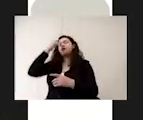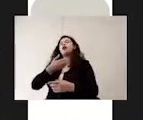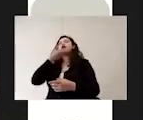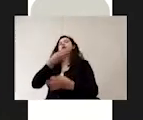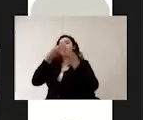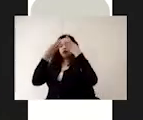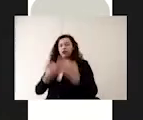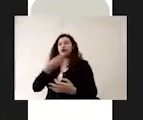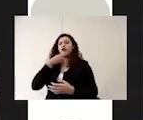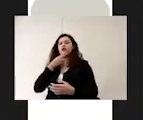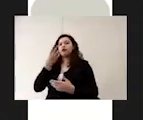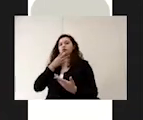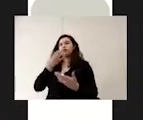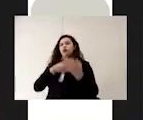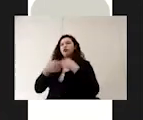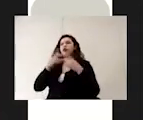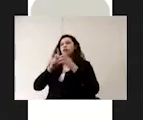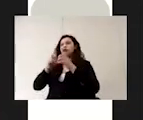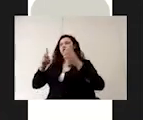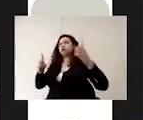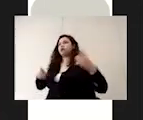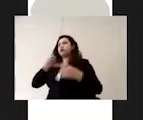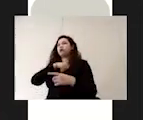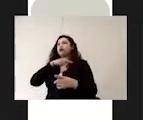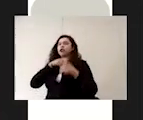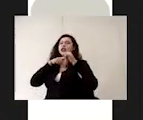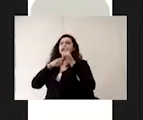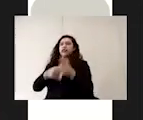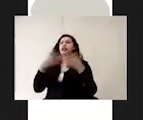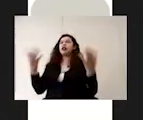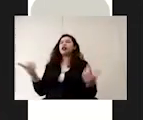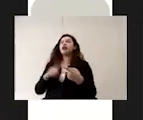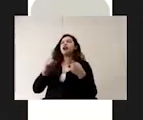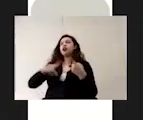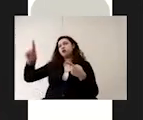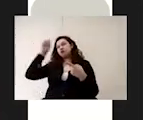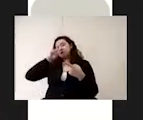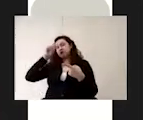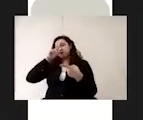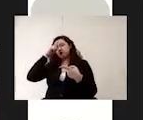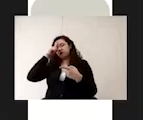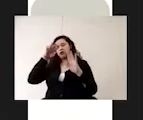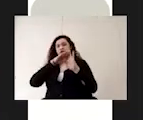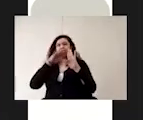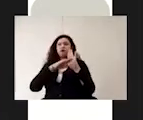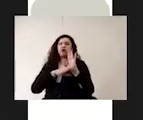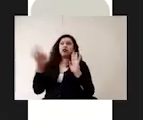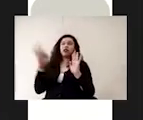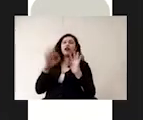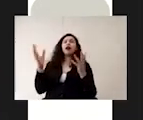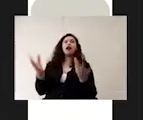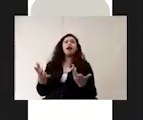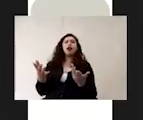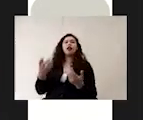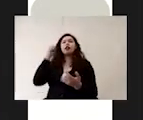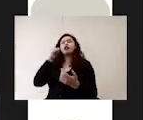manteniendo en todo momento la sana distancia y sugiriendo en la medida de lo posible y siempre que